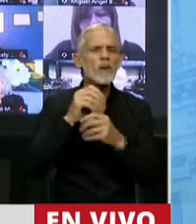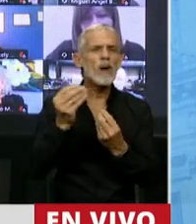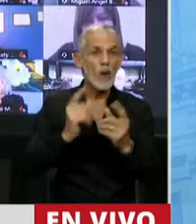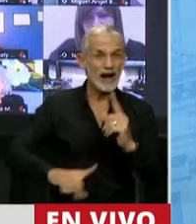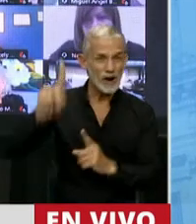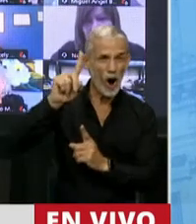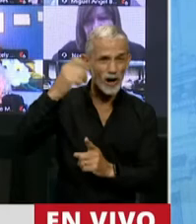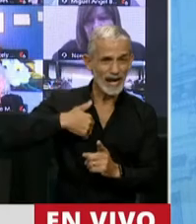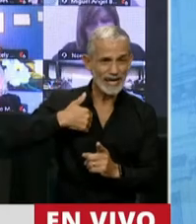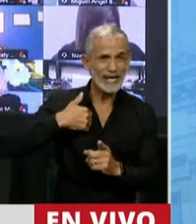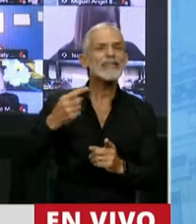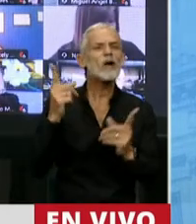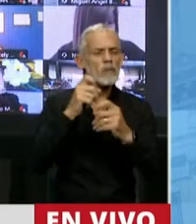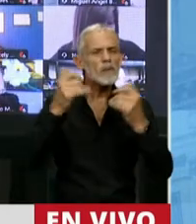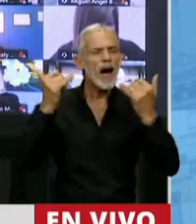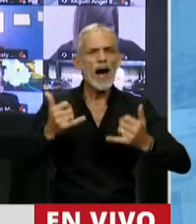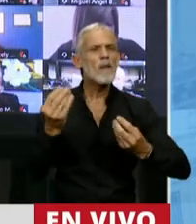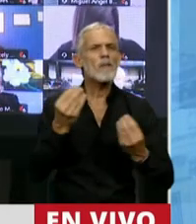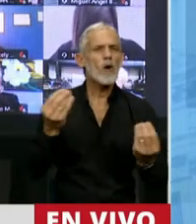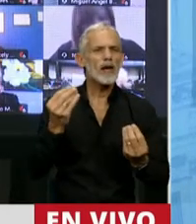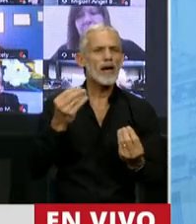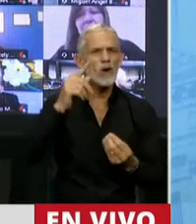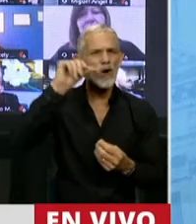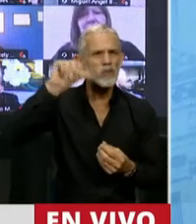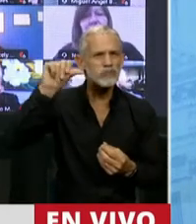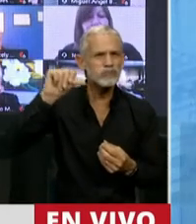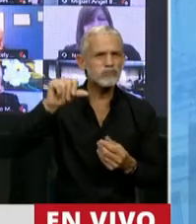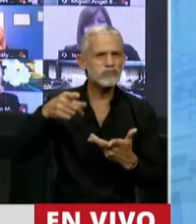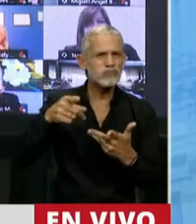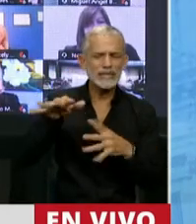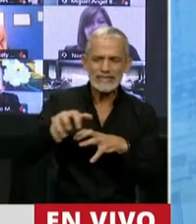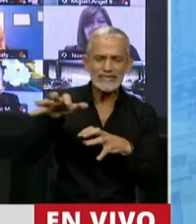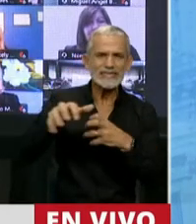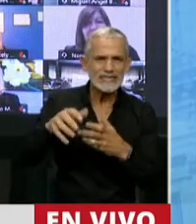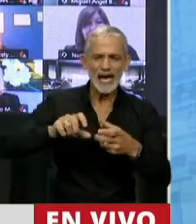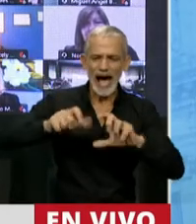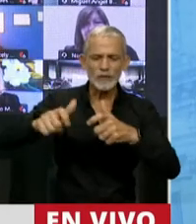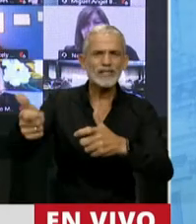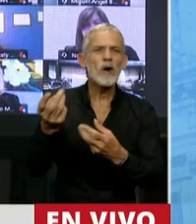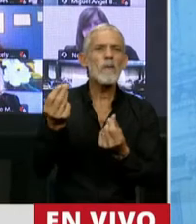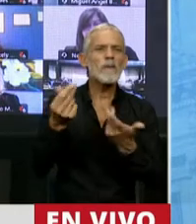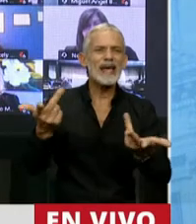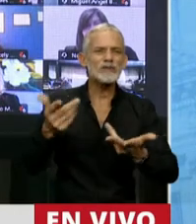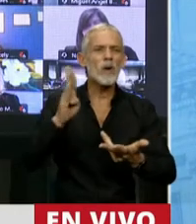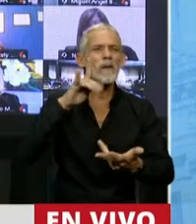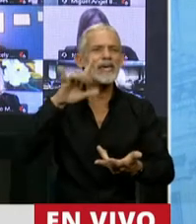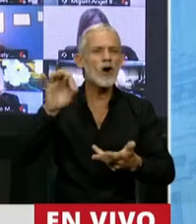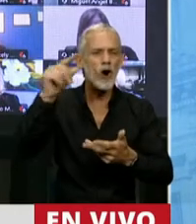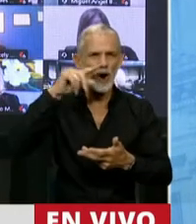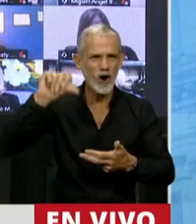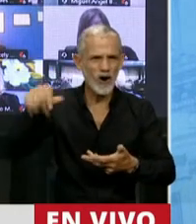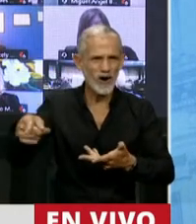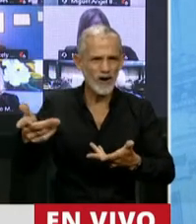el norte argentino tiene un grave problema por el biocombustible. No logramos que se actualicen sus precios, no logramos que se